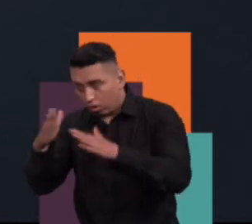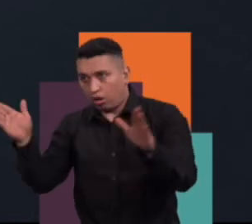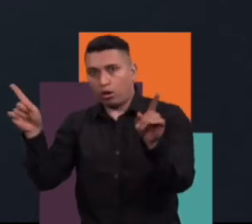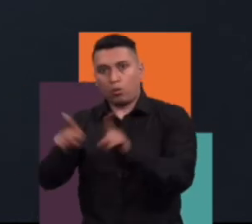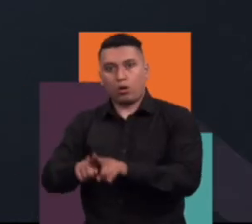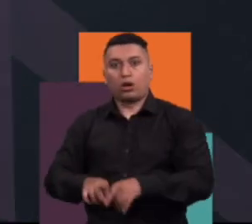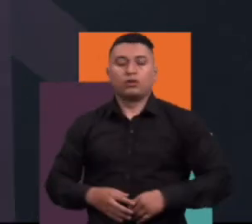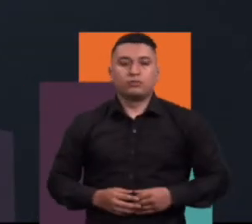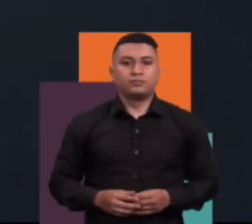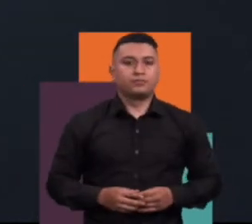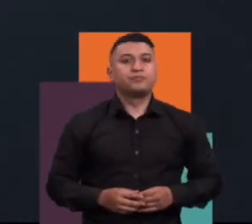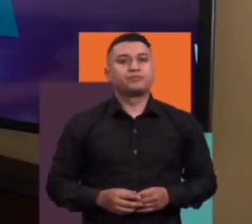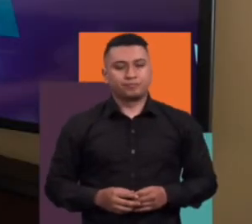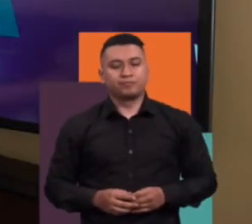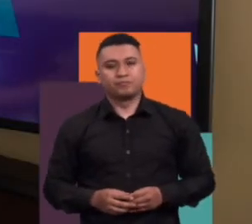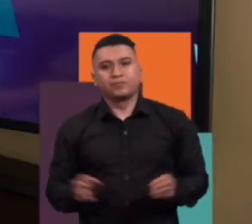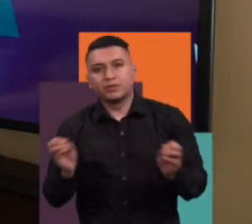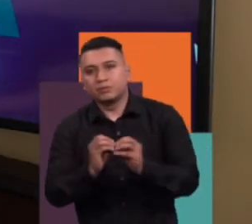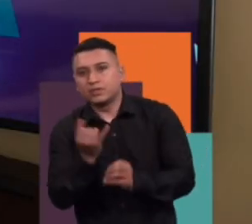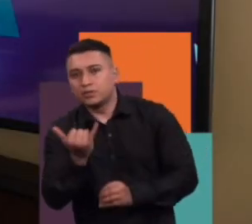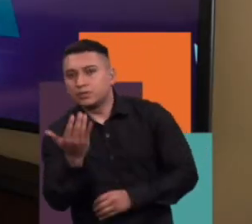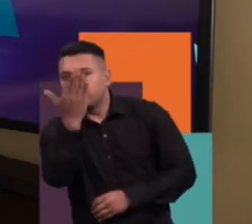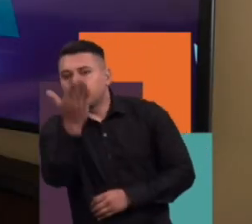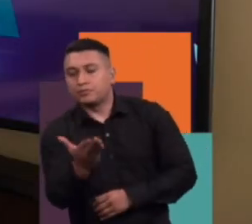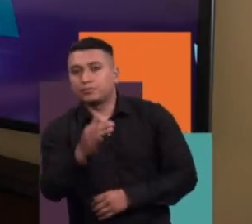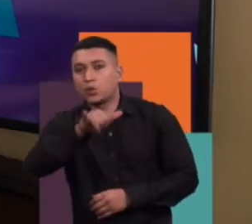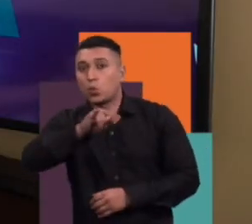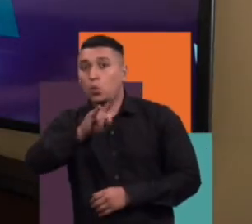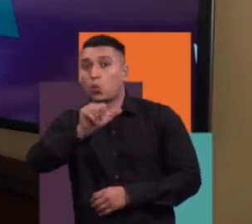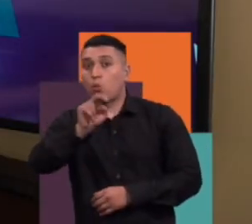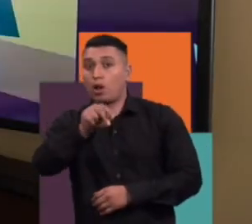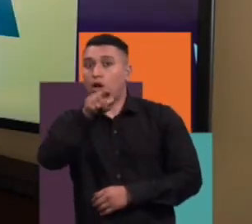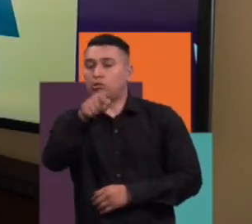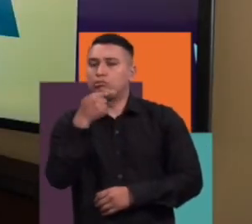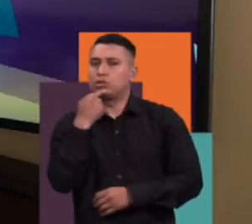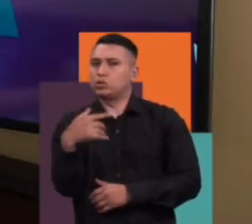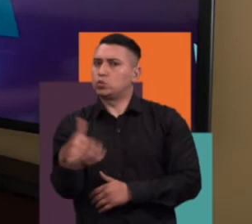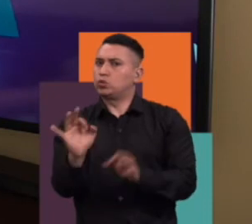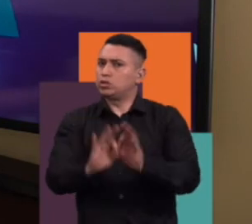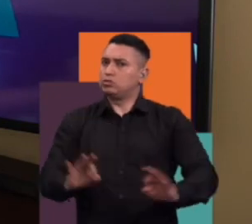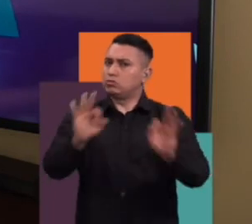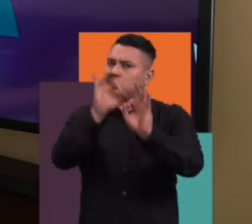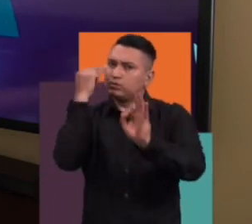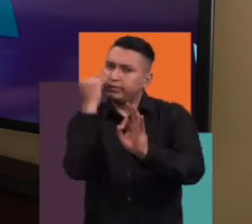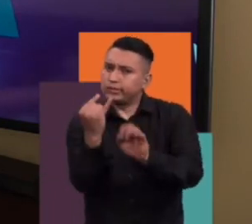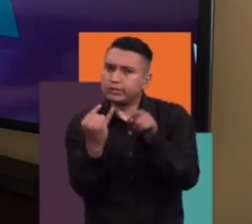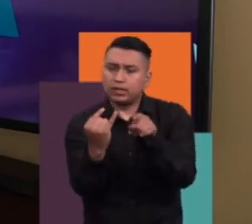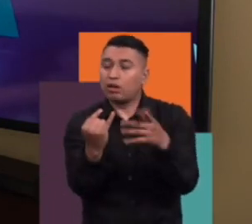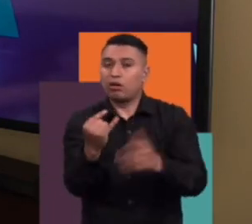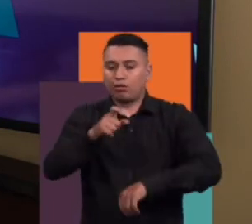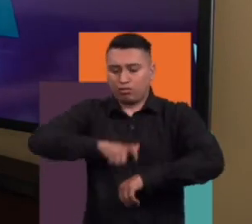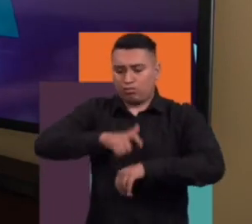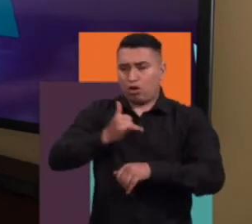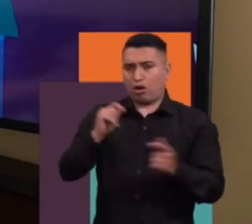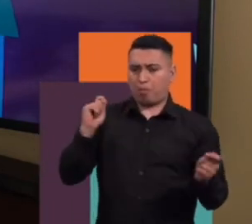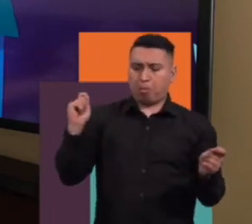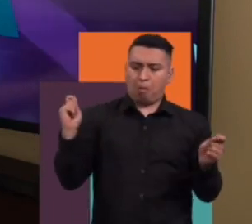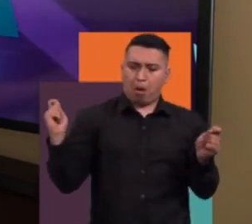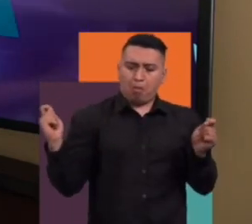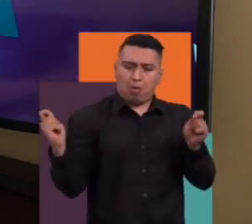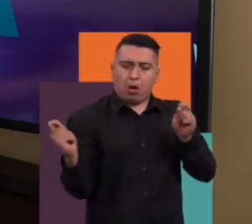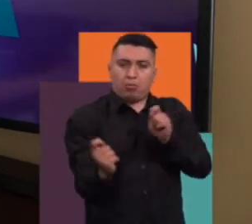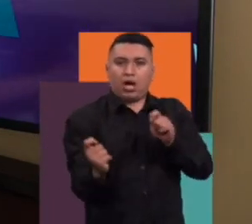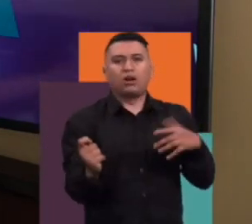mundo de muy diversas maneras. Bien, Juan Pablo ha nombrado algo muy interesante y es estos tiempos de